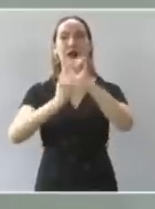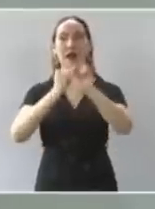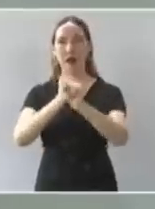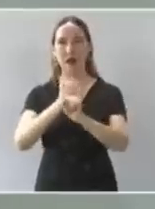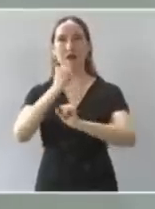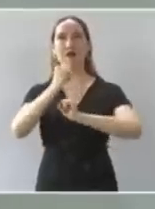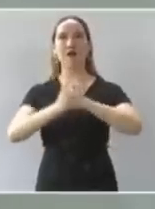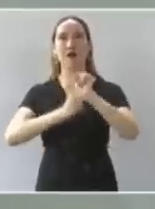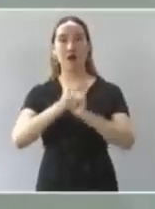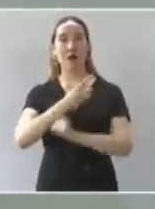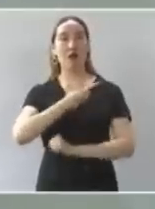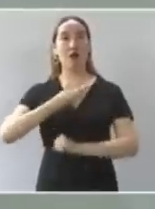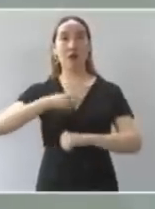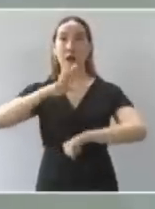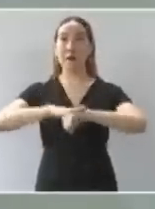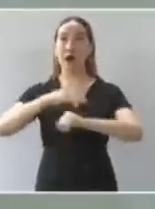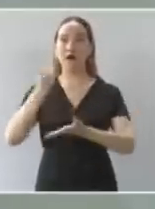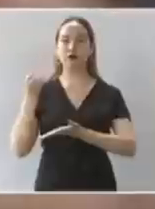aumentar.